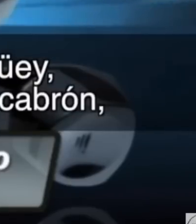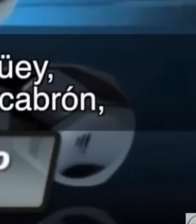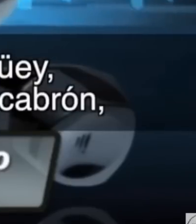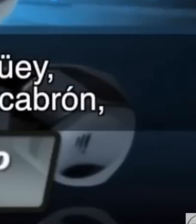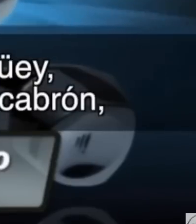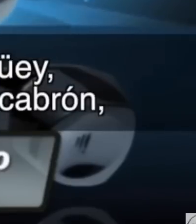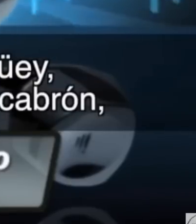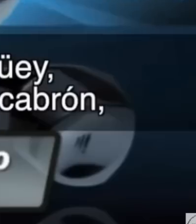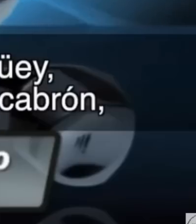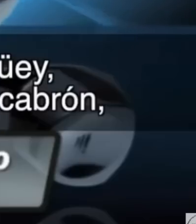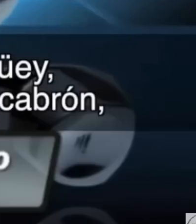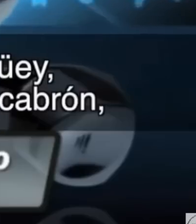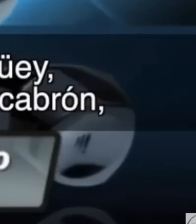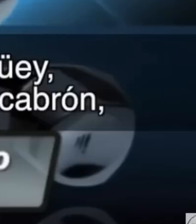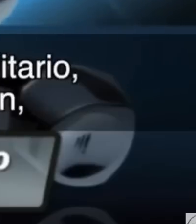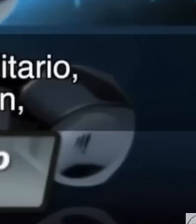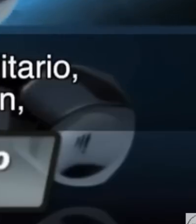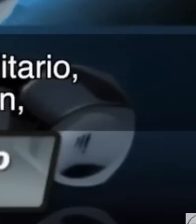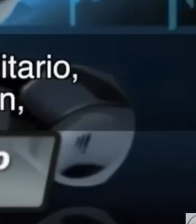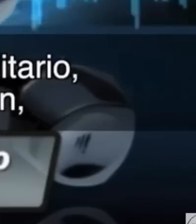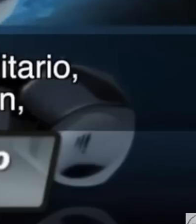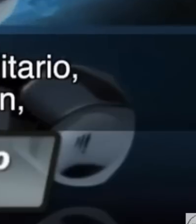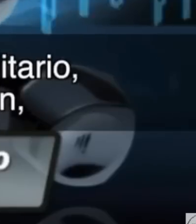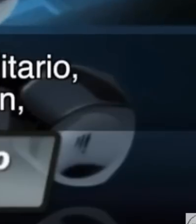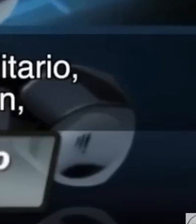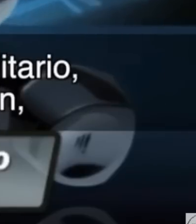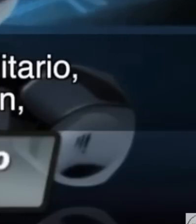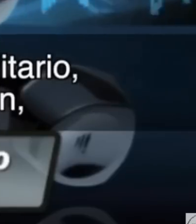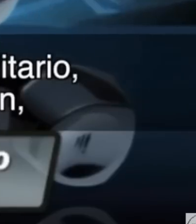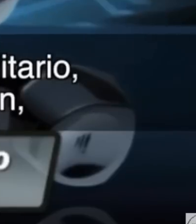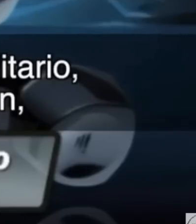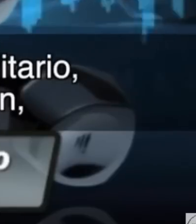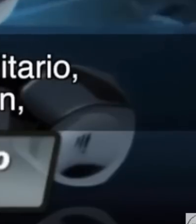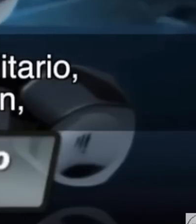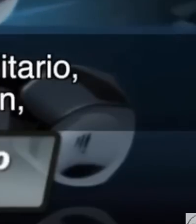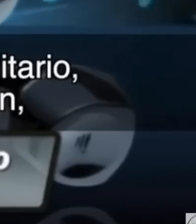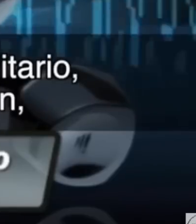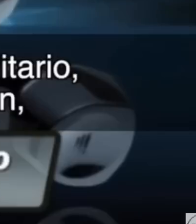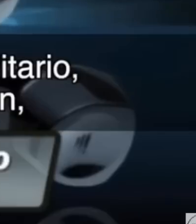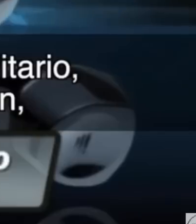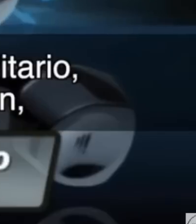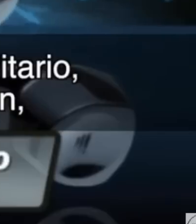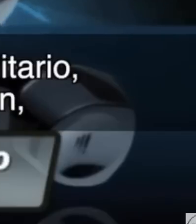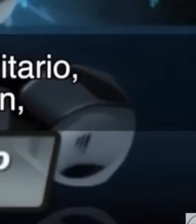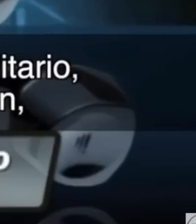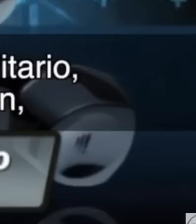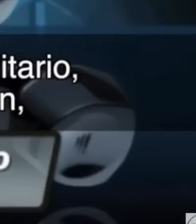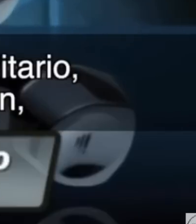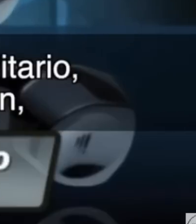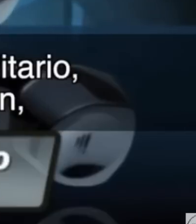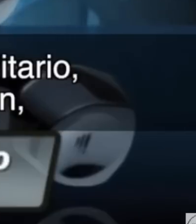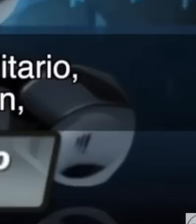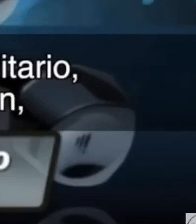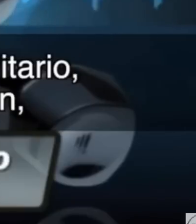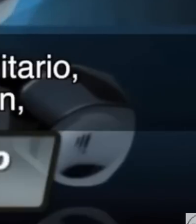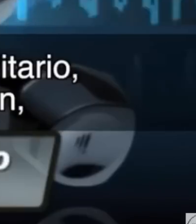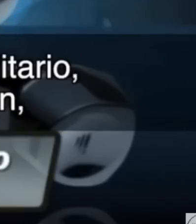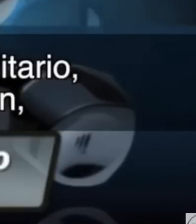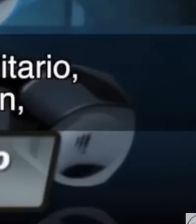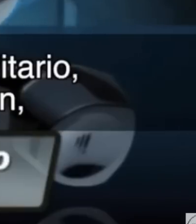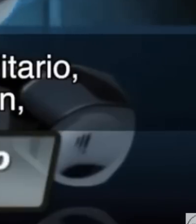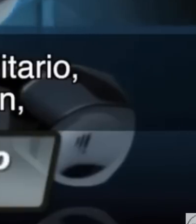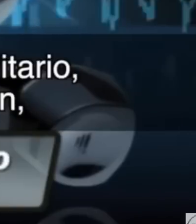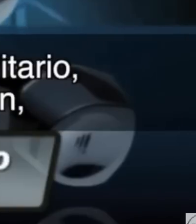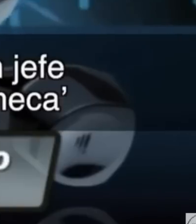yo no sé si sea cierto que hable a ti, cabrón, pero no, mames, digo mucho llanero solitario, cabrón, con eso de toro, cabrón, no,